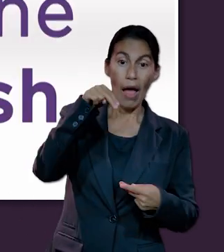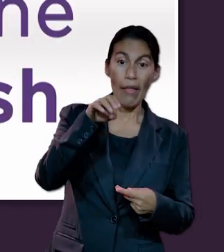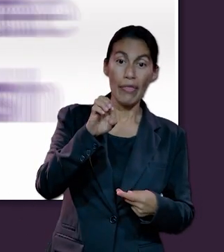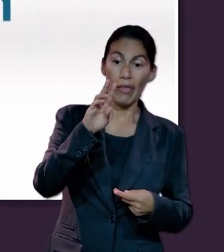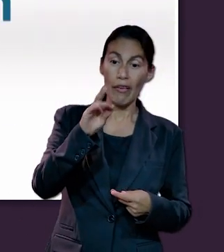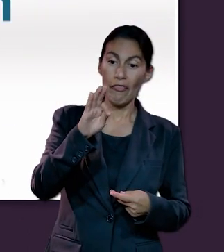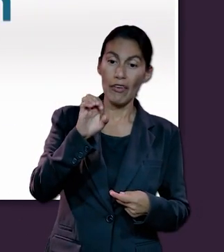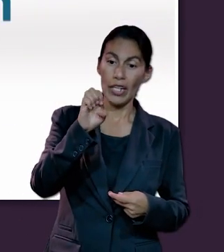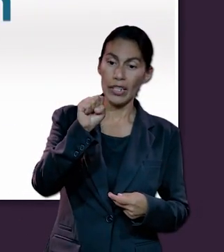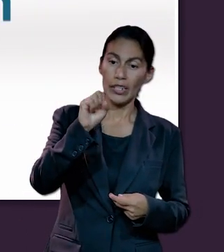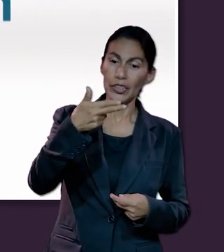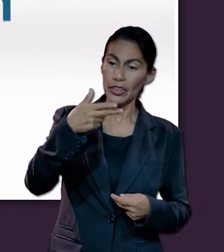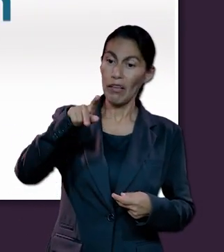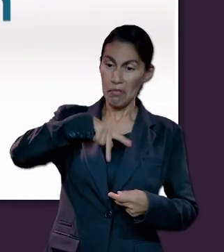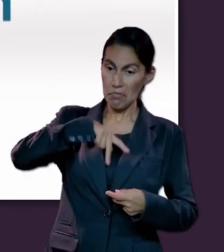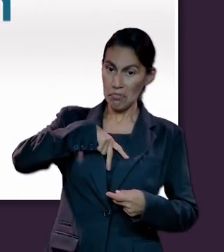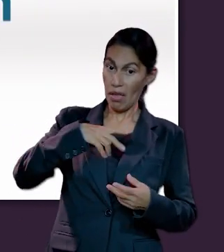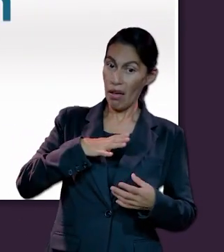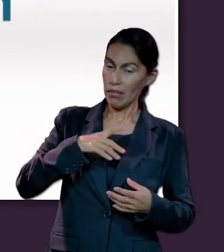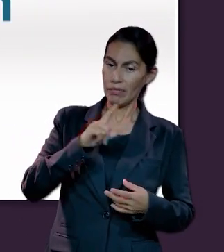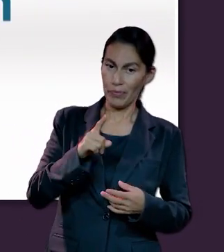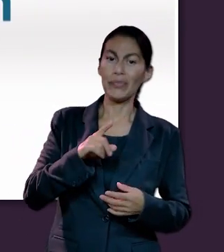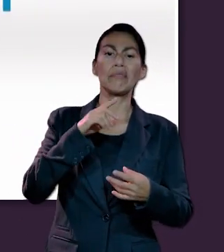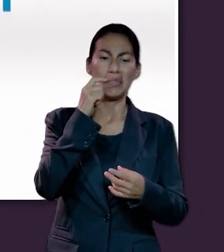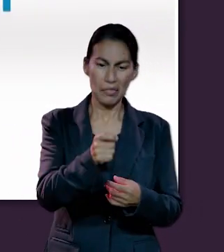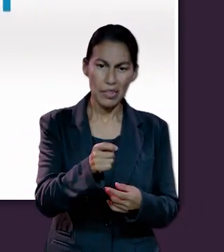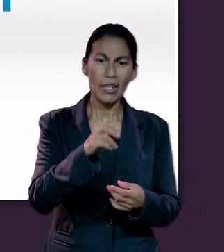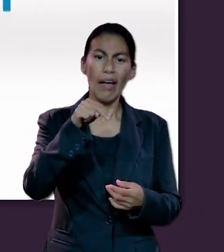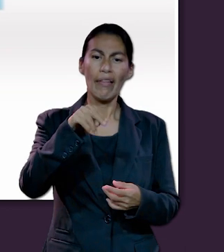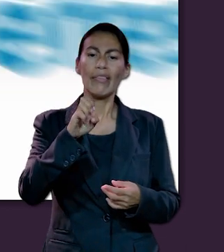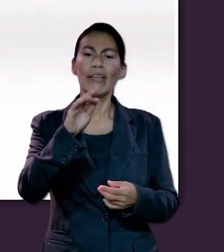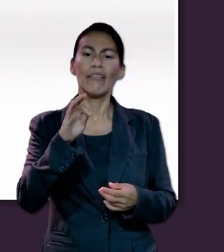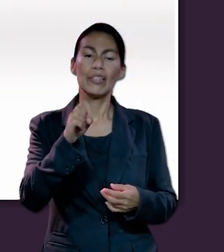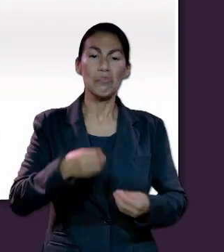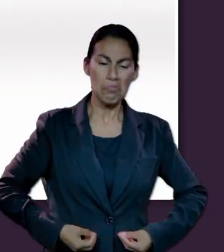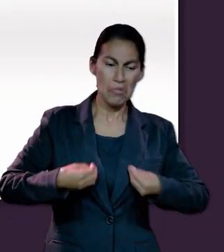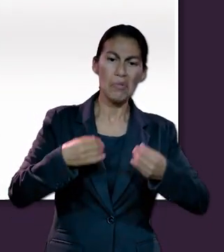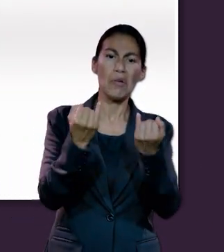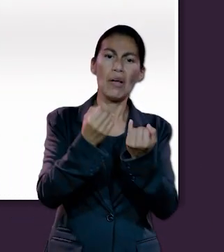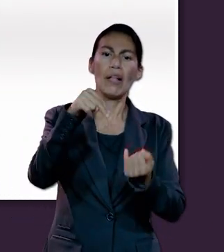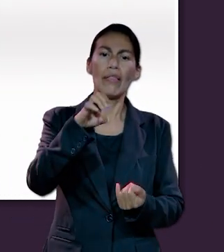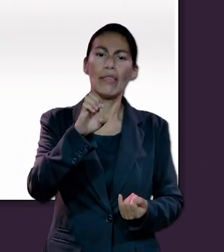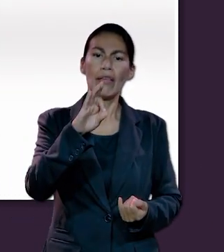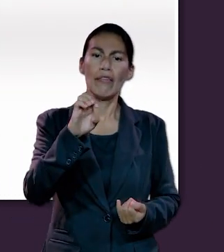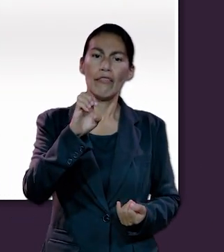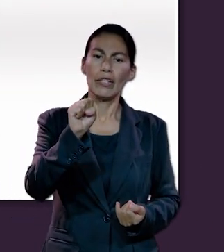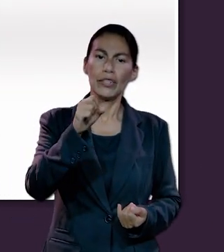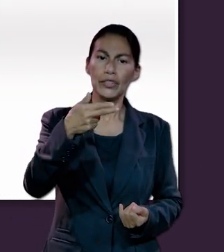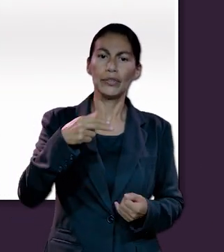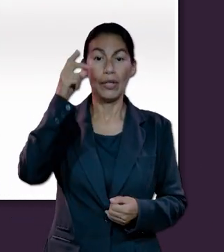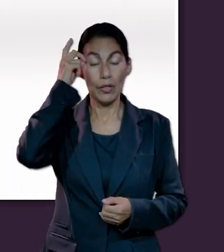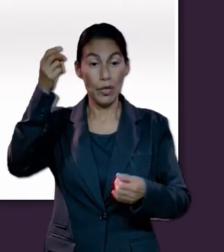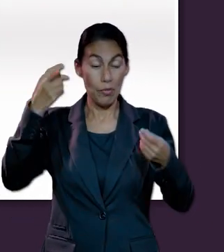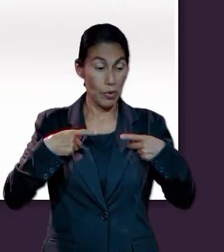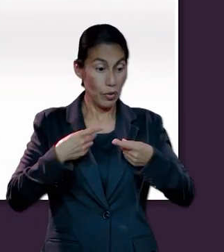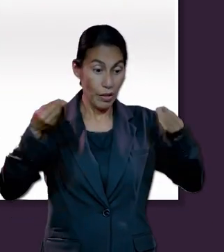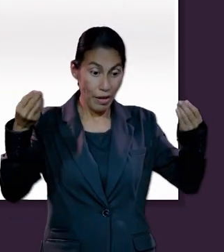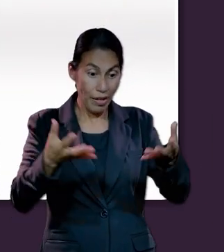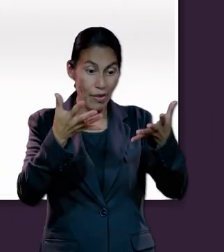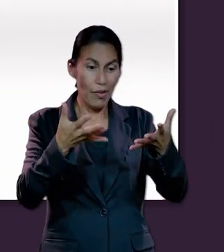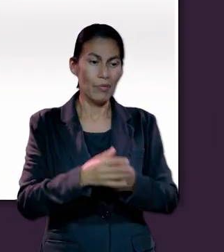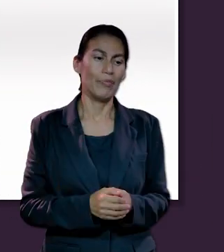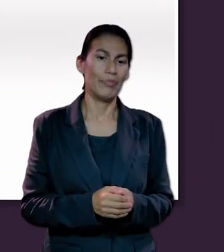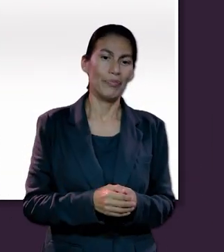nefesh. Es nefesh, vive como nefesh. Dios creó al ser humano como un cuerpo animado y